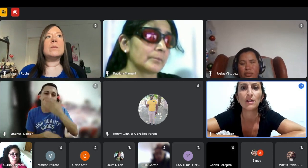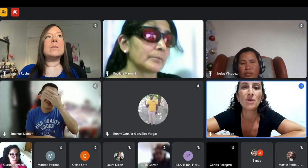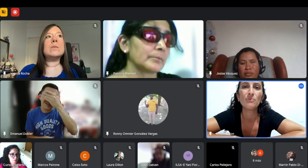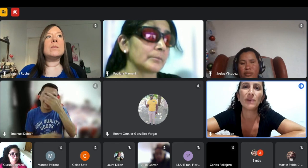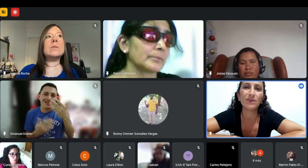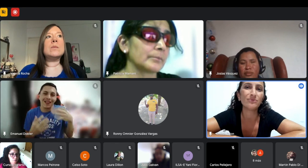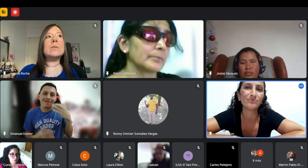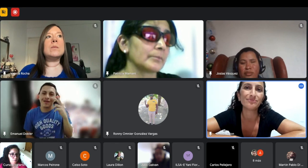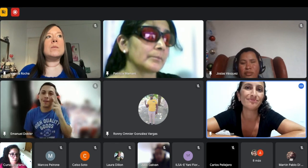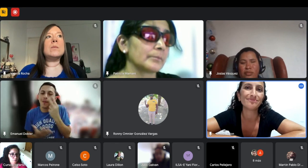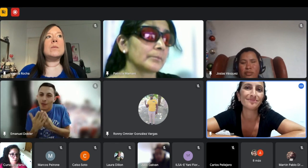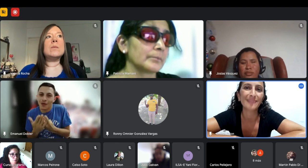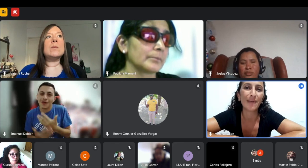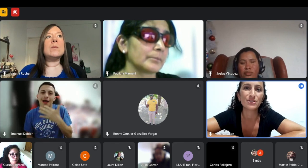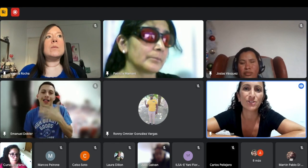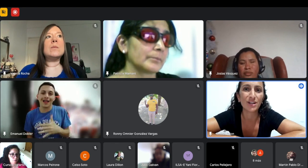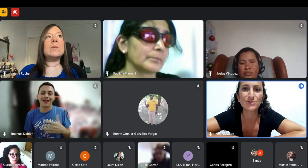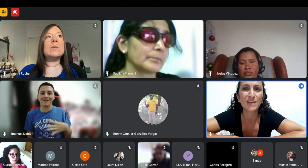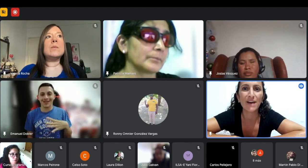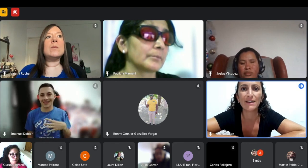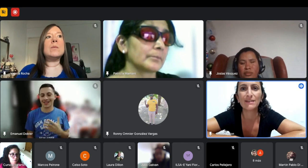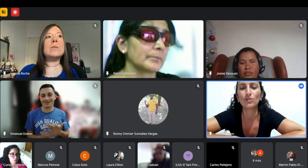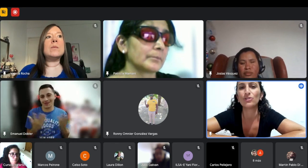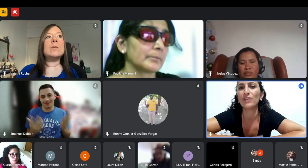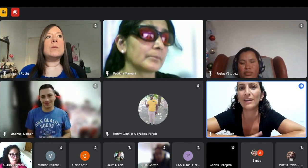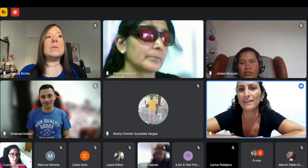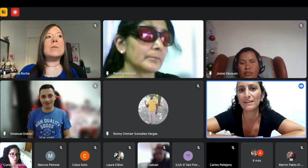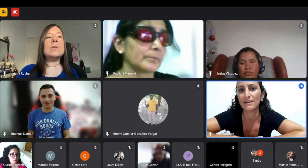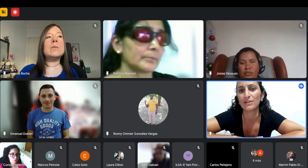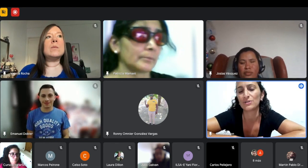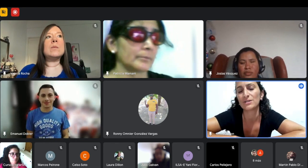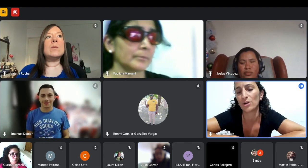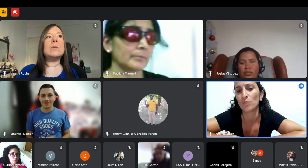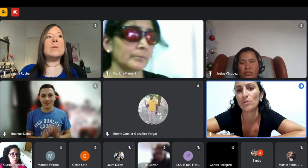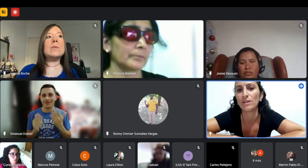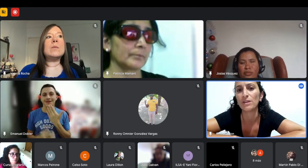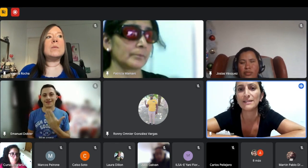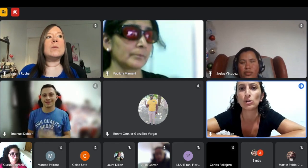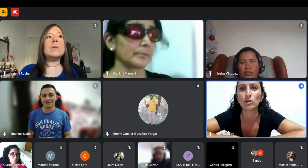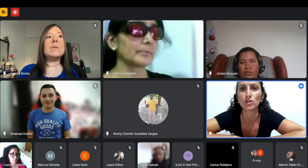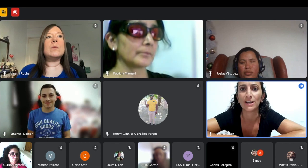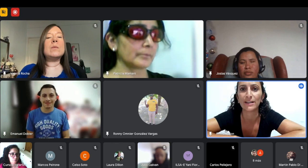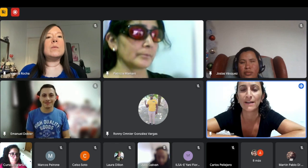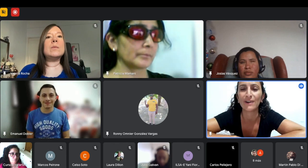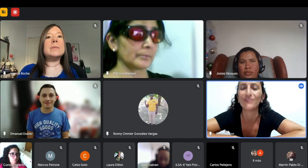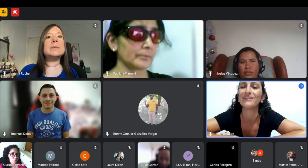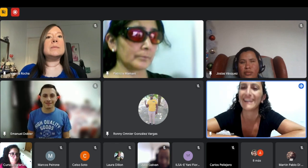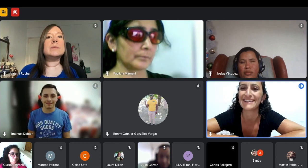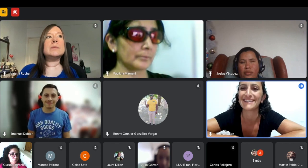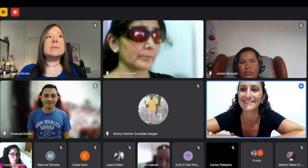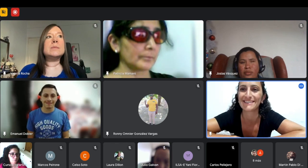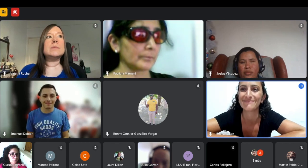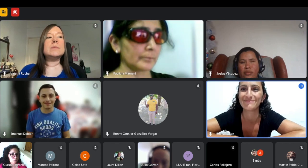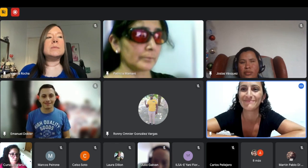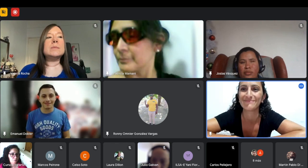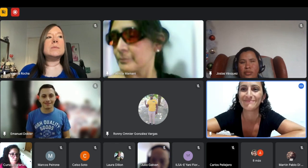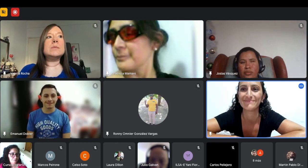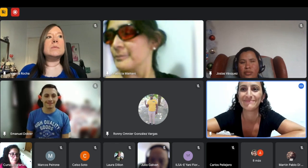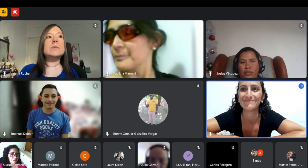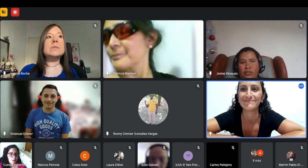eso pero las personas no saben no entienden entonces bueno es muy difícil conseguir trabajo gracias